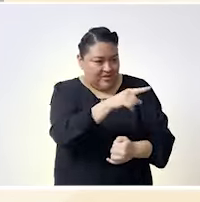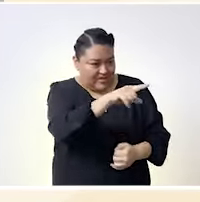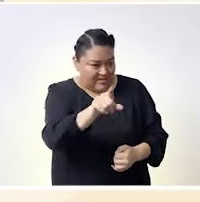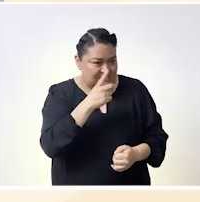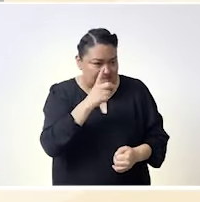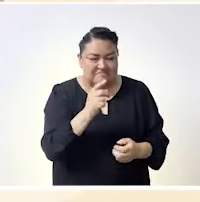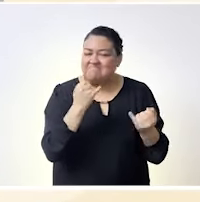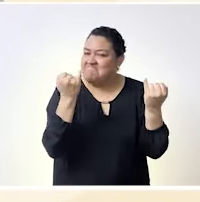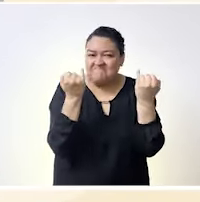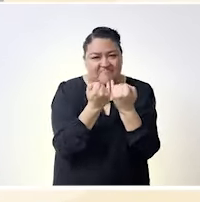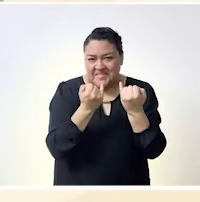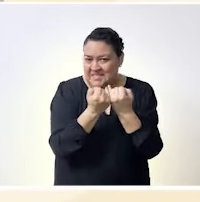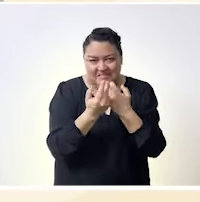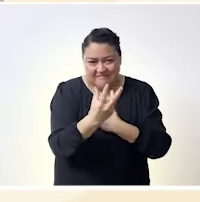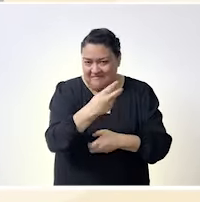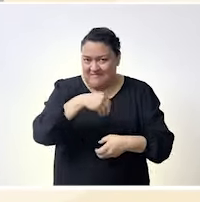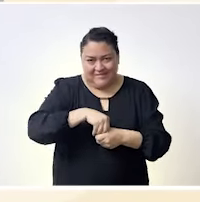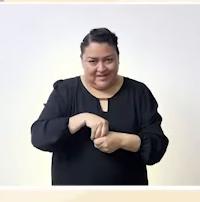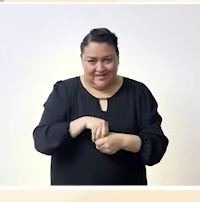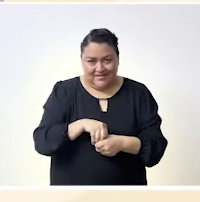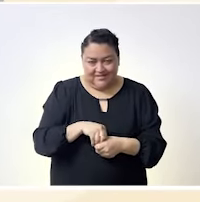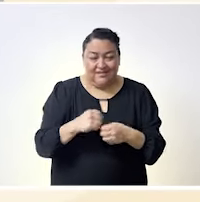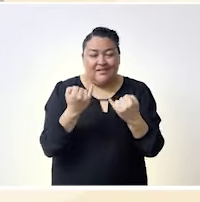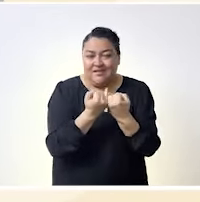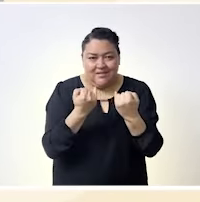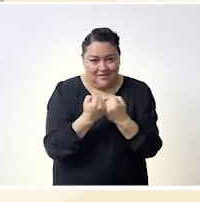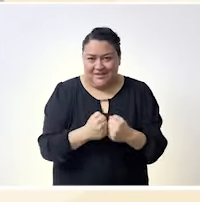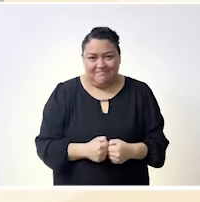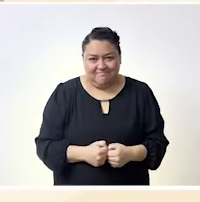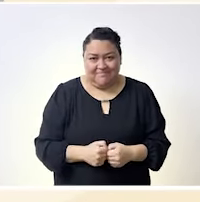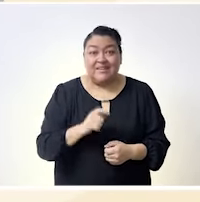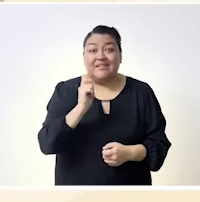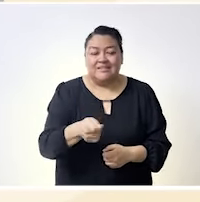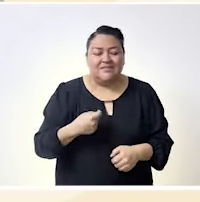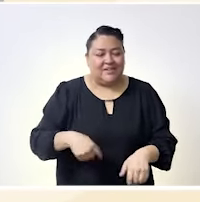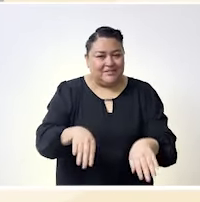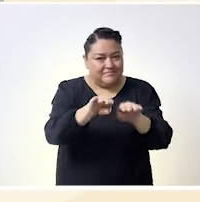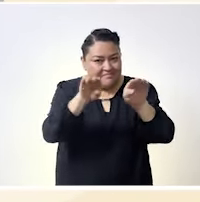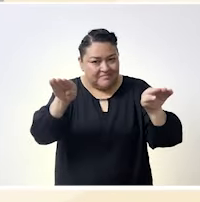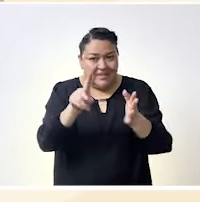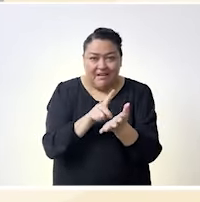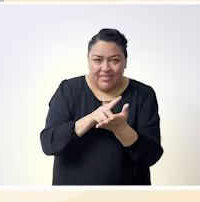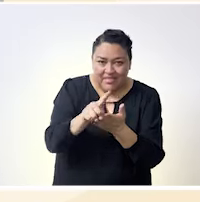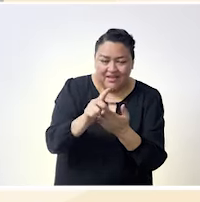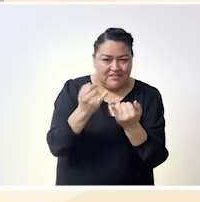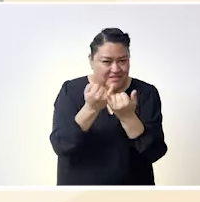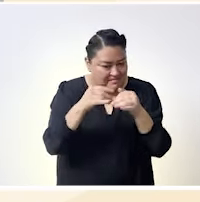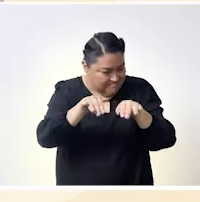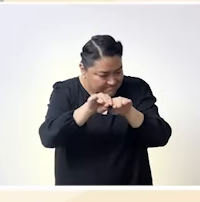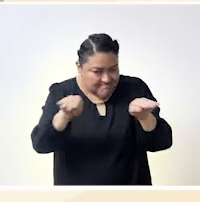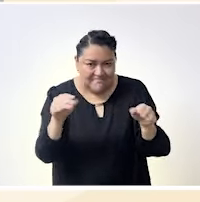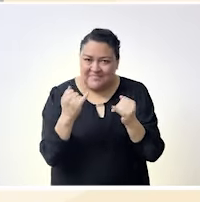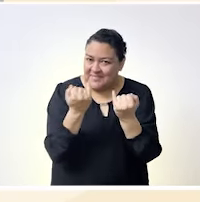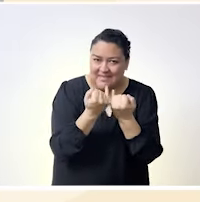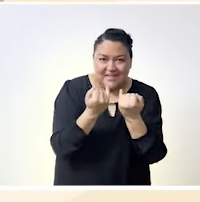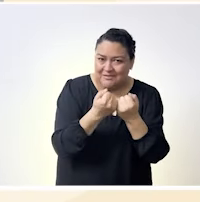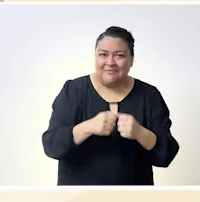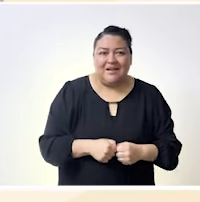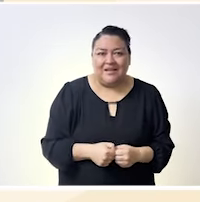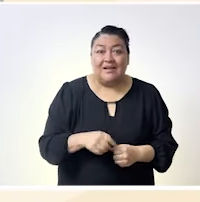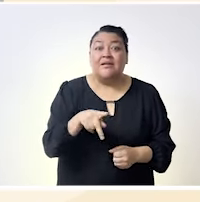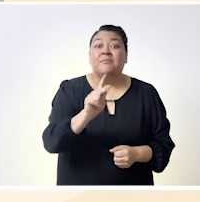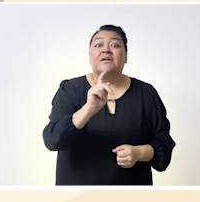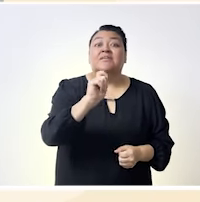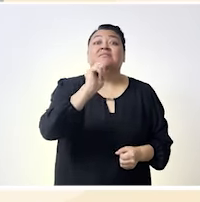es el complemento ¿no? de todo lo que significa esta igualdad este derecho pero sobre